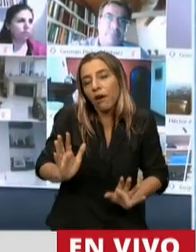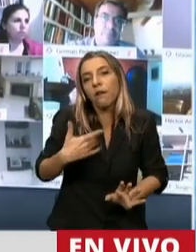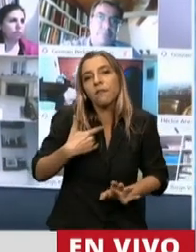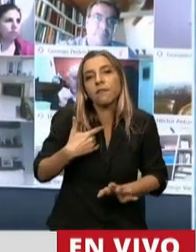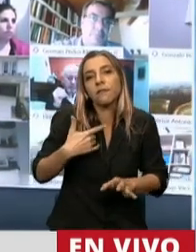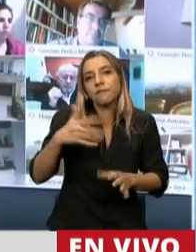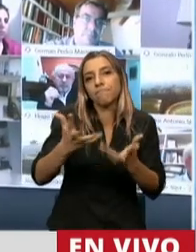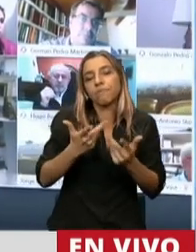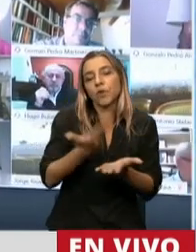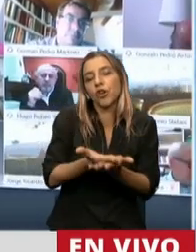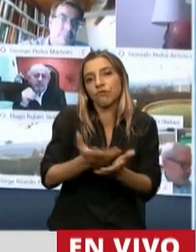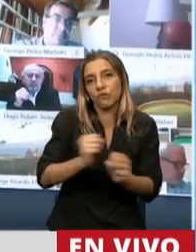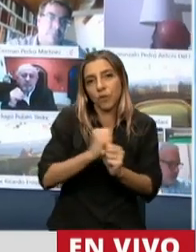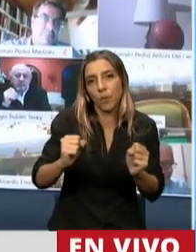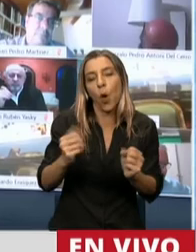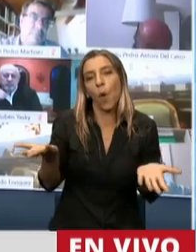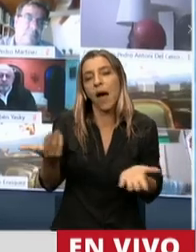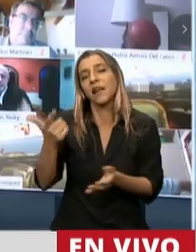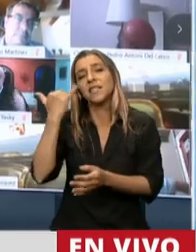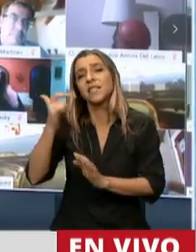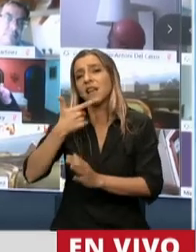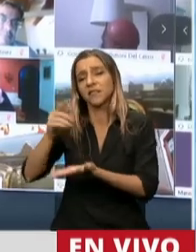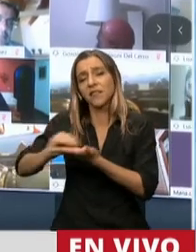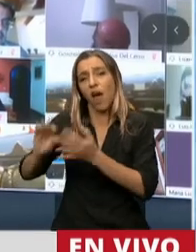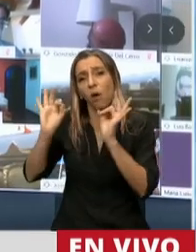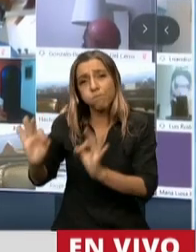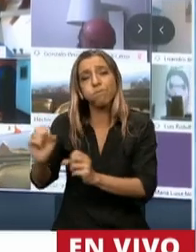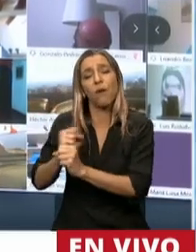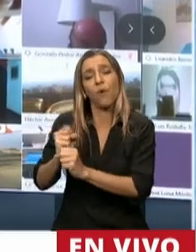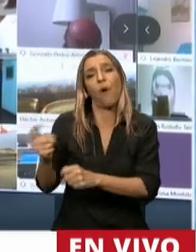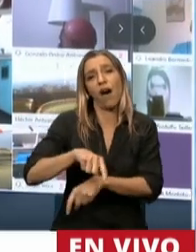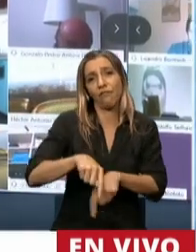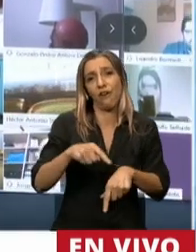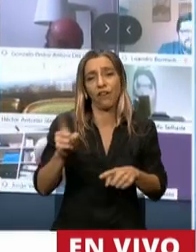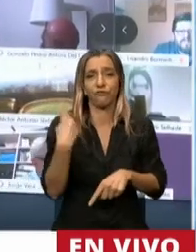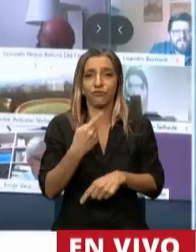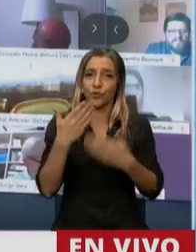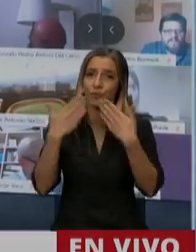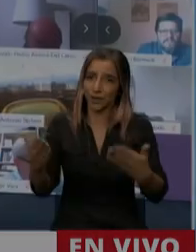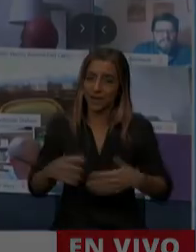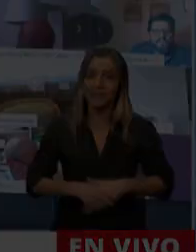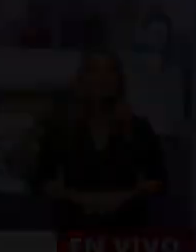proyecto que viene en revisión del Senado. Muchas gracias, señor Presidente. Gracias, diputado.